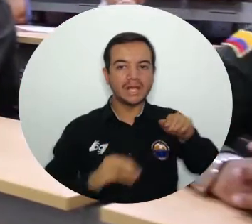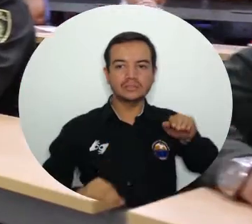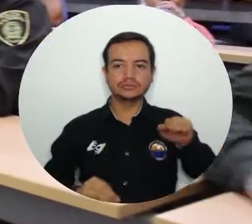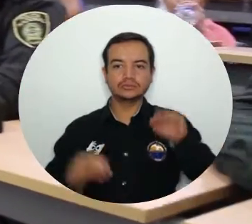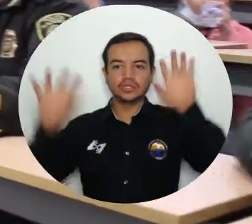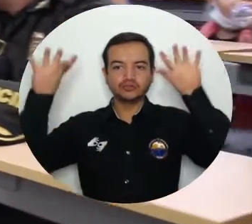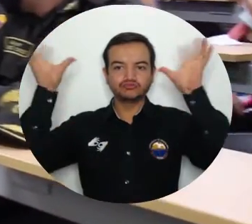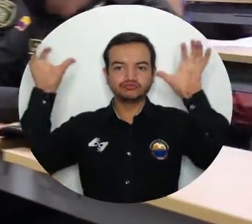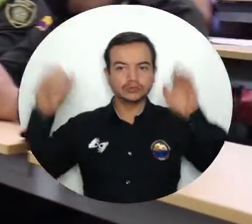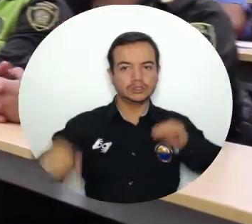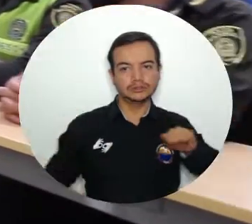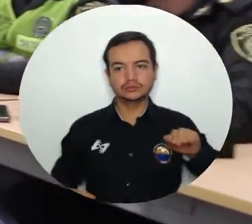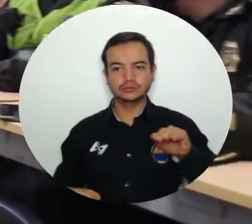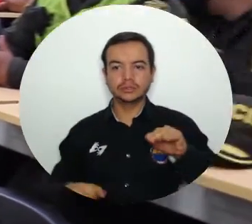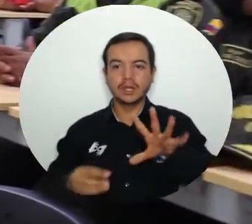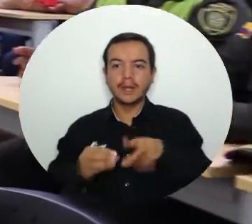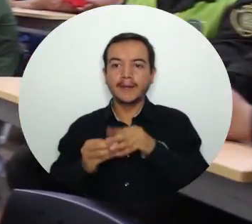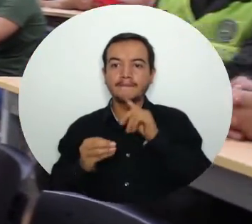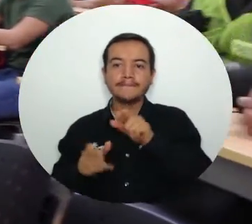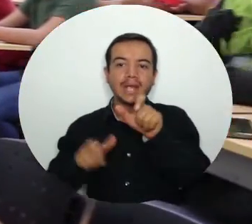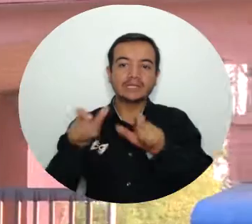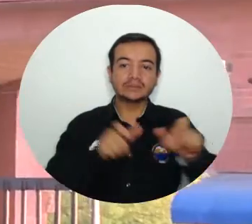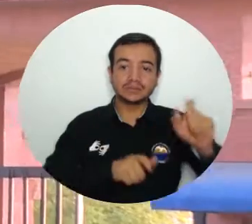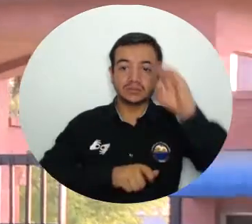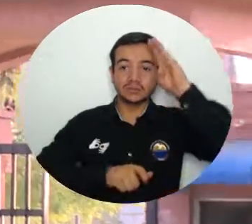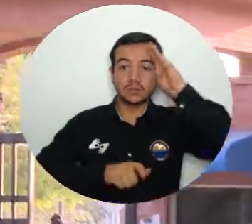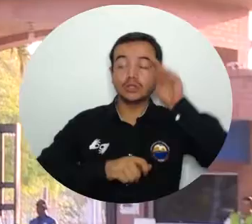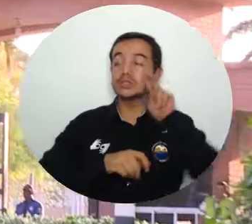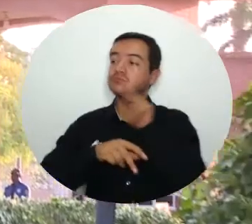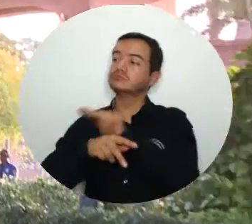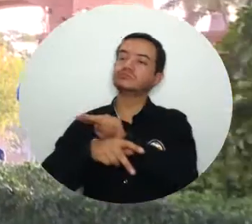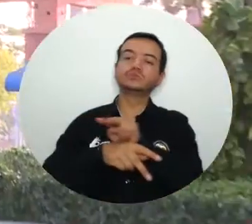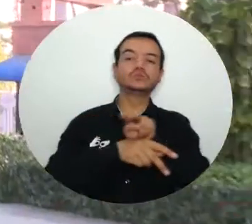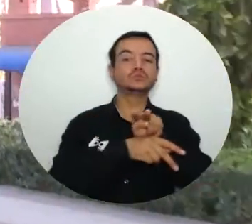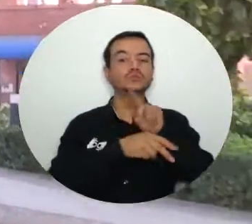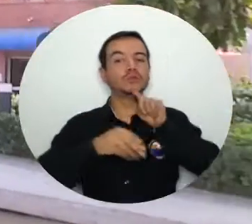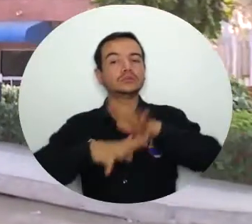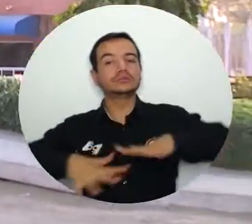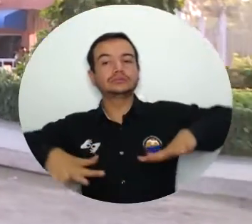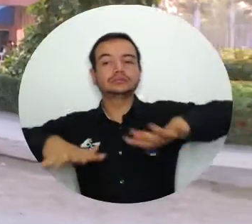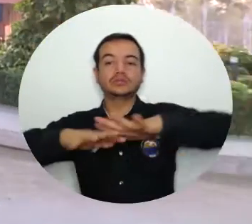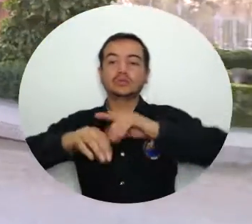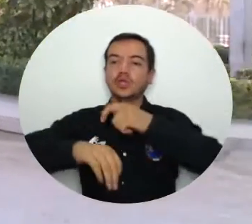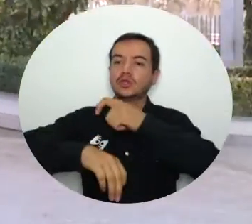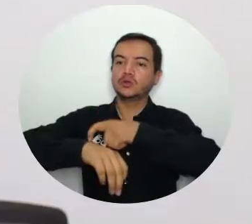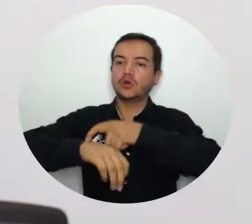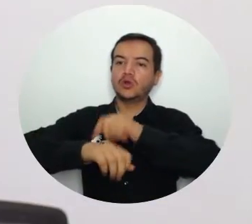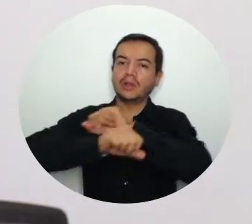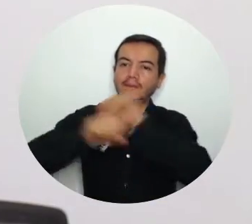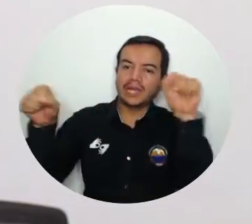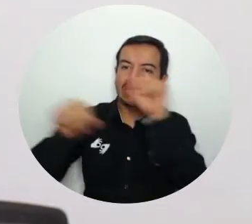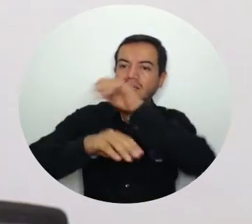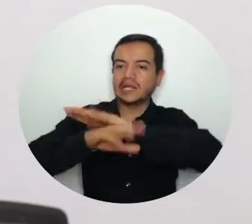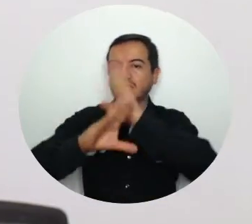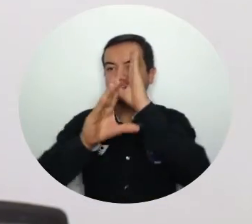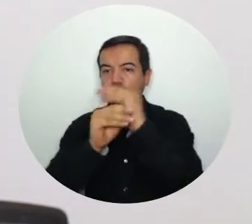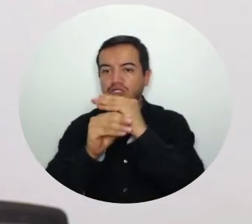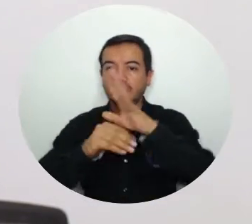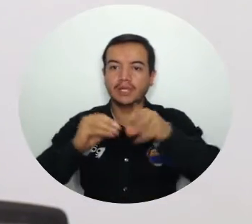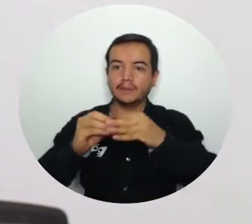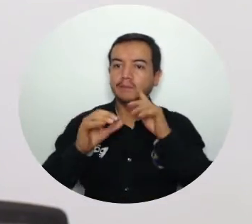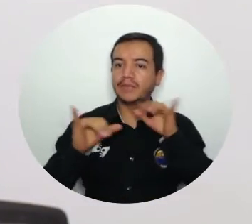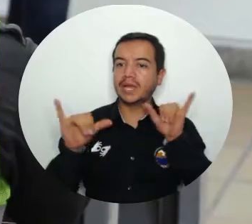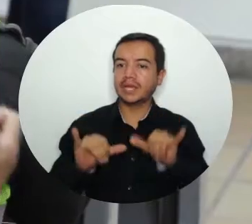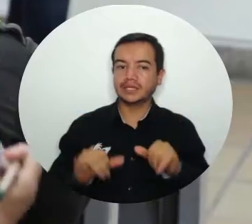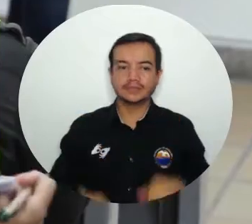más un personal destacado para el tema de seguridad en los diferentes horarios que se tienen allá y